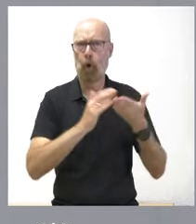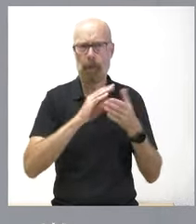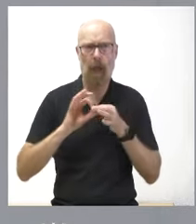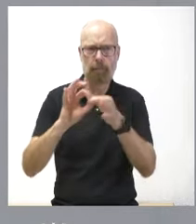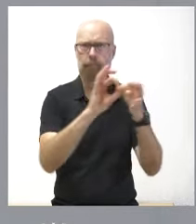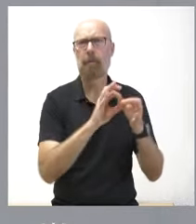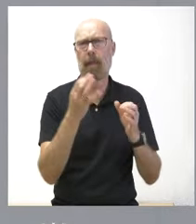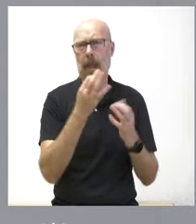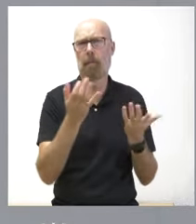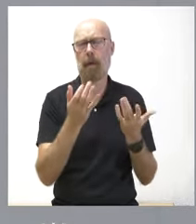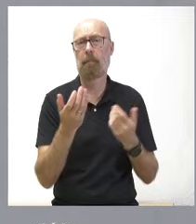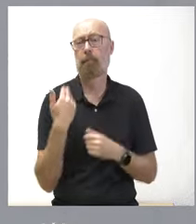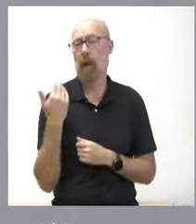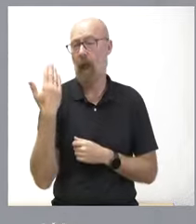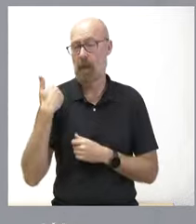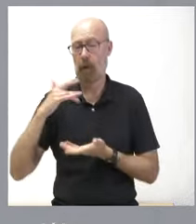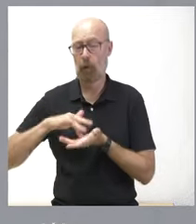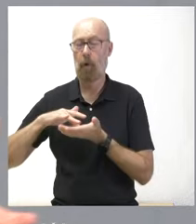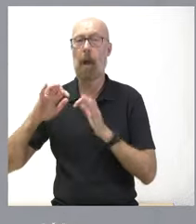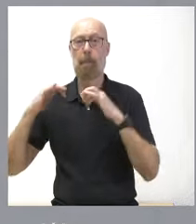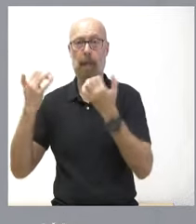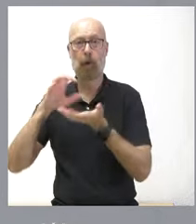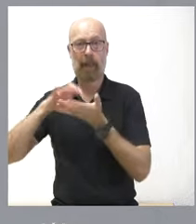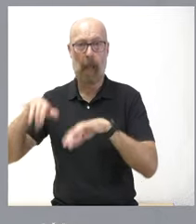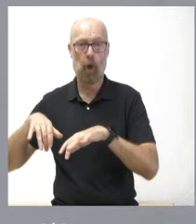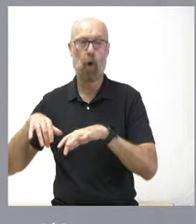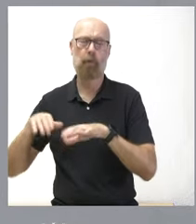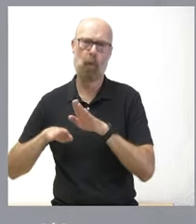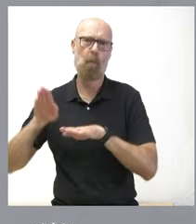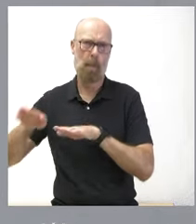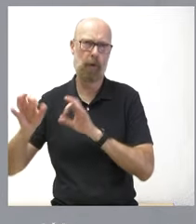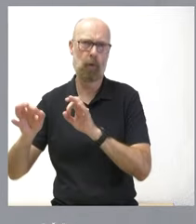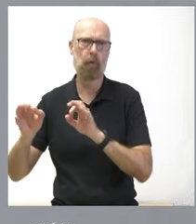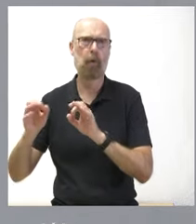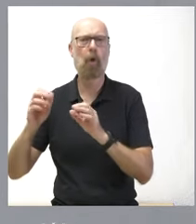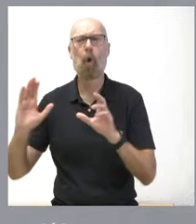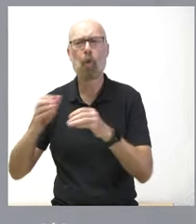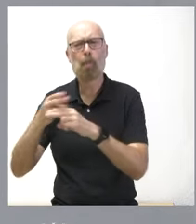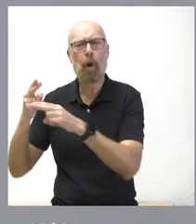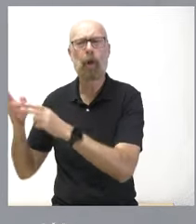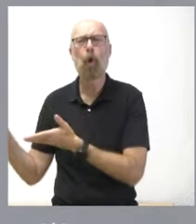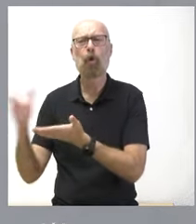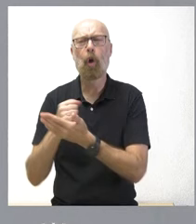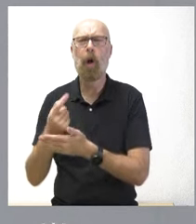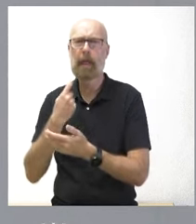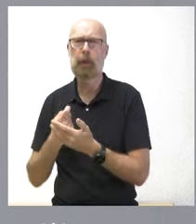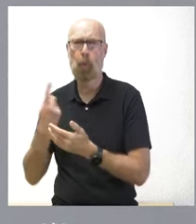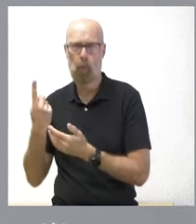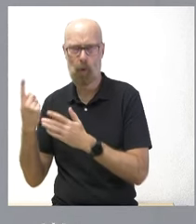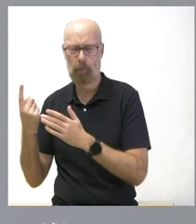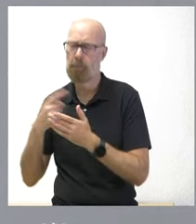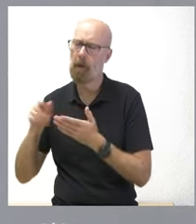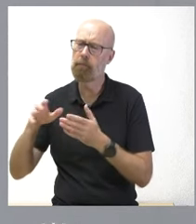un buen paso por parte del Parlamento de Castilla y León. Todos los grupos menos uno apoyaron claramente la igualdad y la